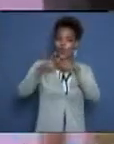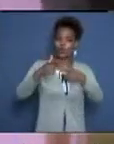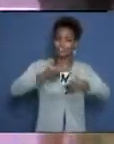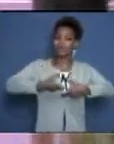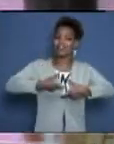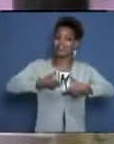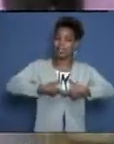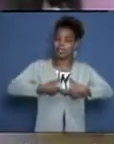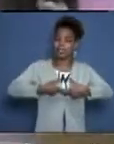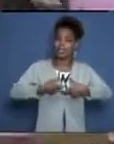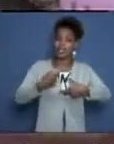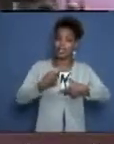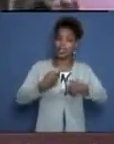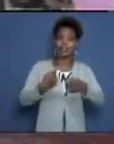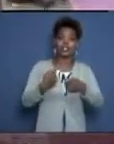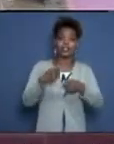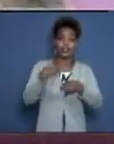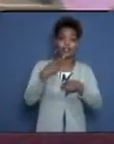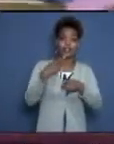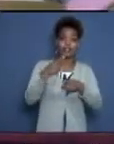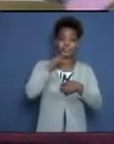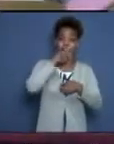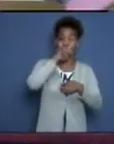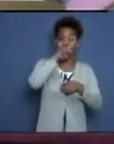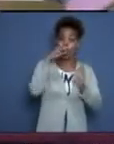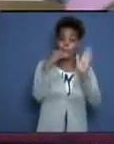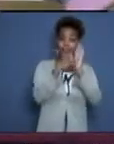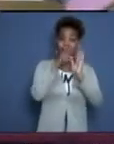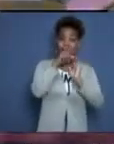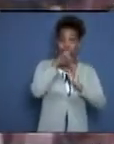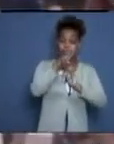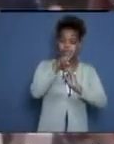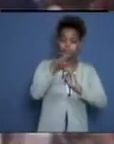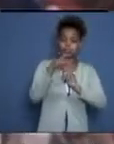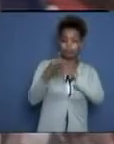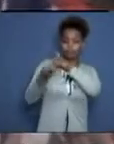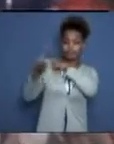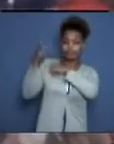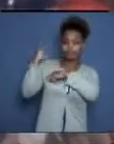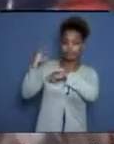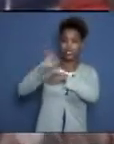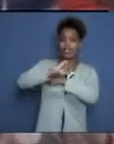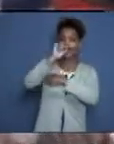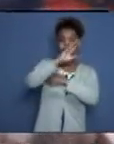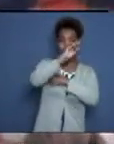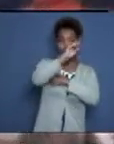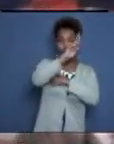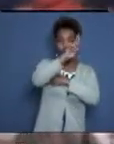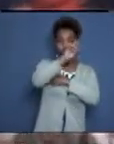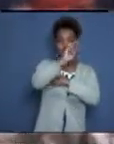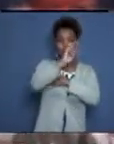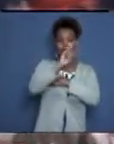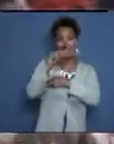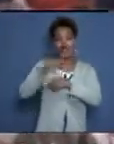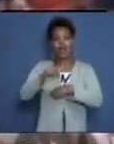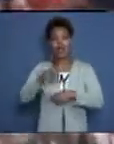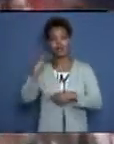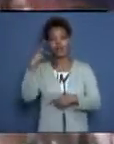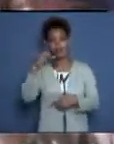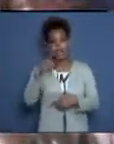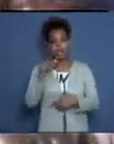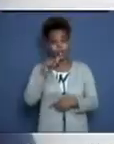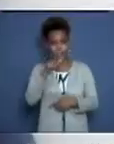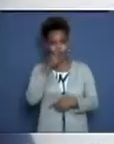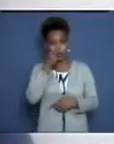los Juegos Olímpicos de Londres 2012. Es el campeón de la perseverancia, de la regularidad, del